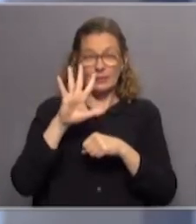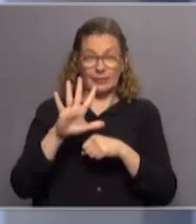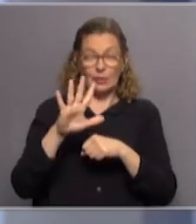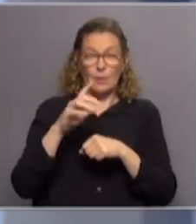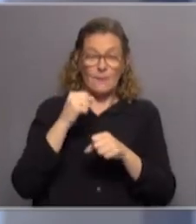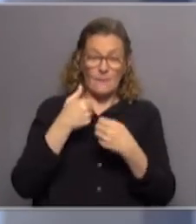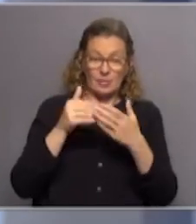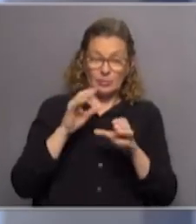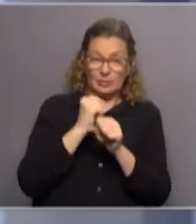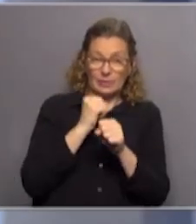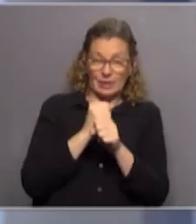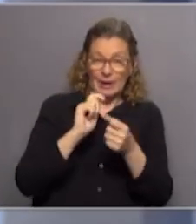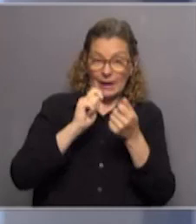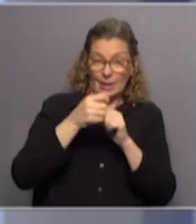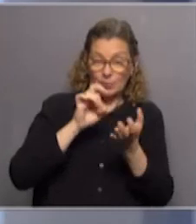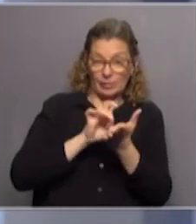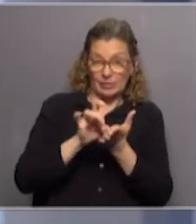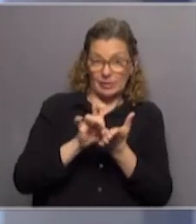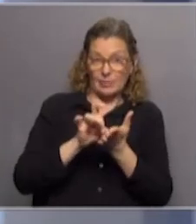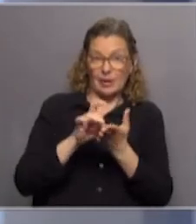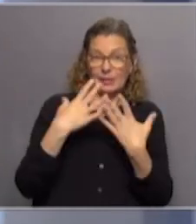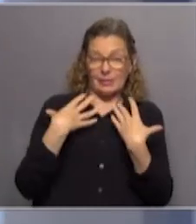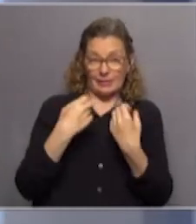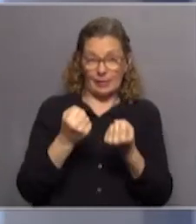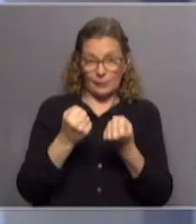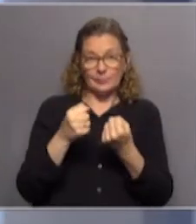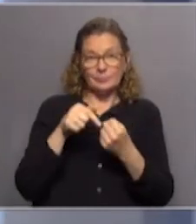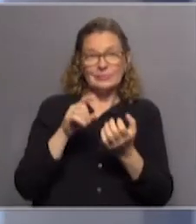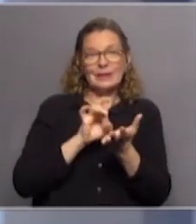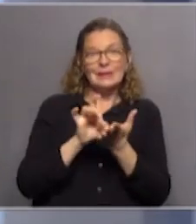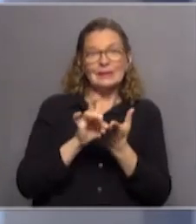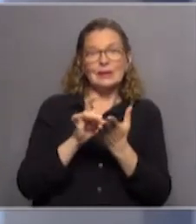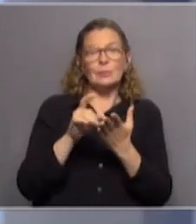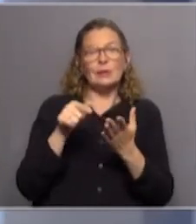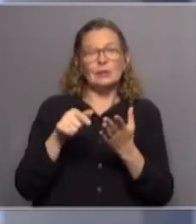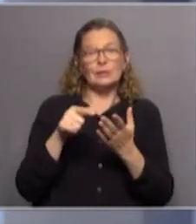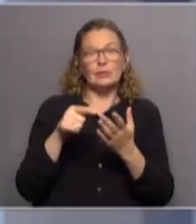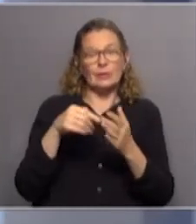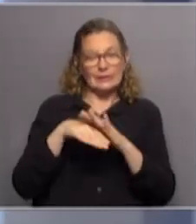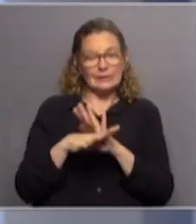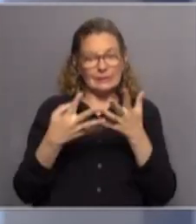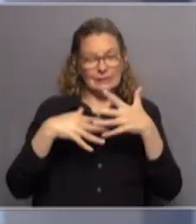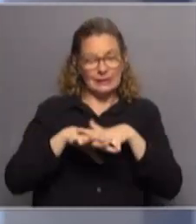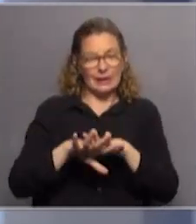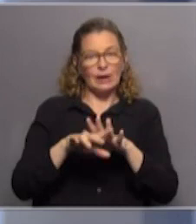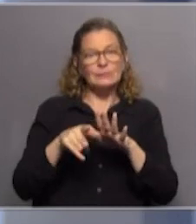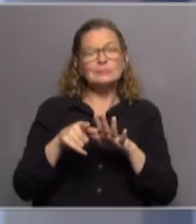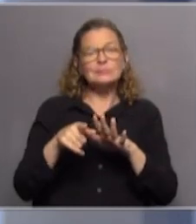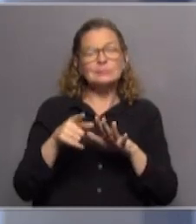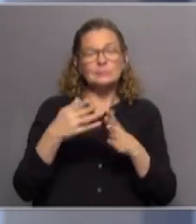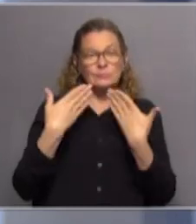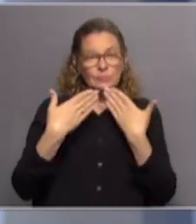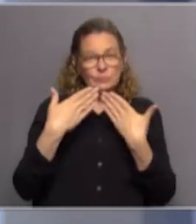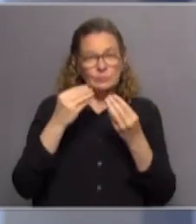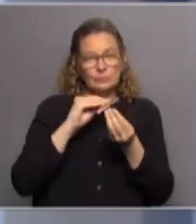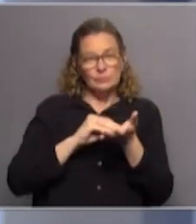comenzó a trabajarse en la reforma del Sistema de Salud que desembocó en la creación de este Sistema Nacional Integrado. Y justamente vamos a